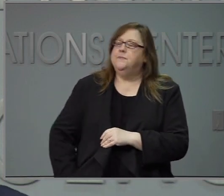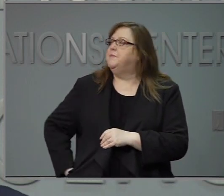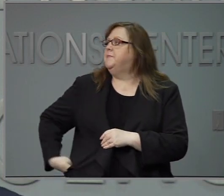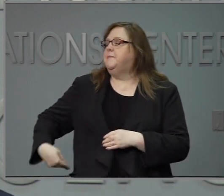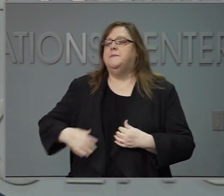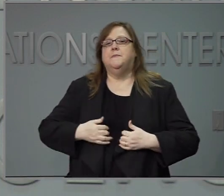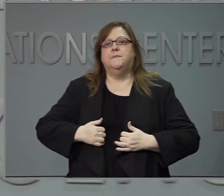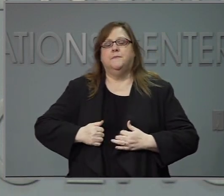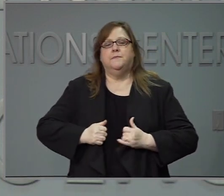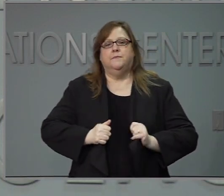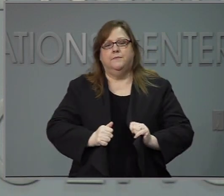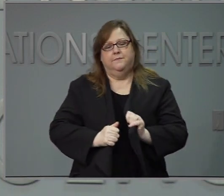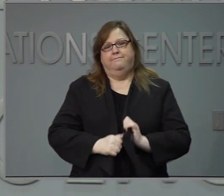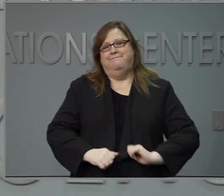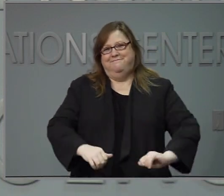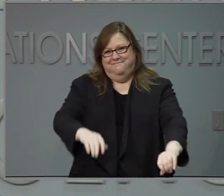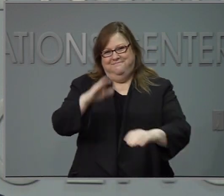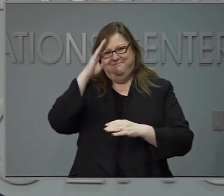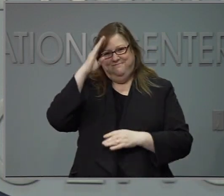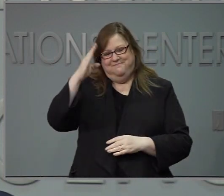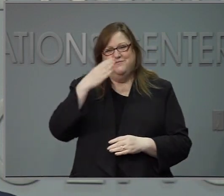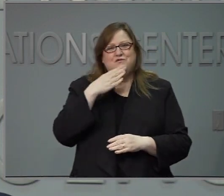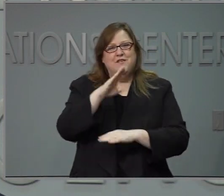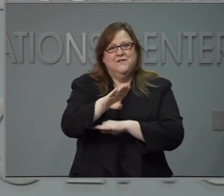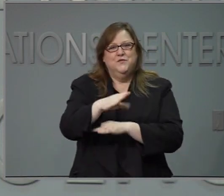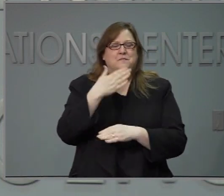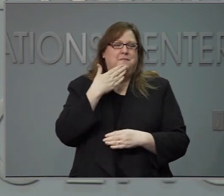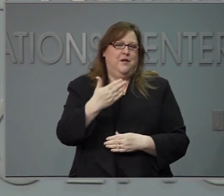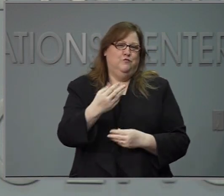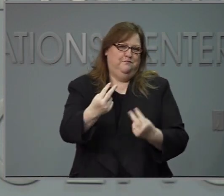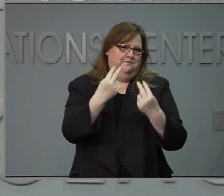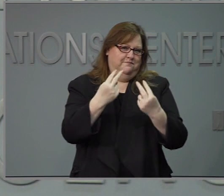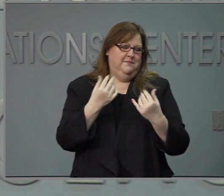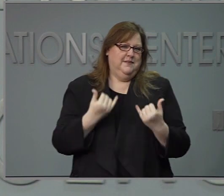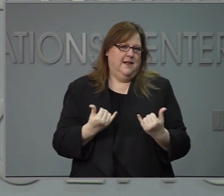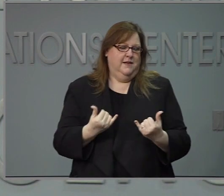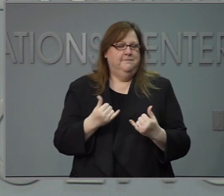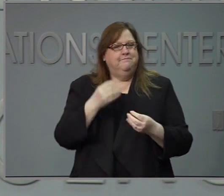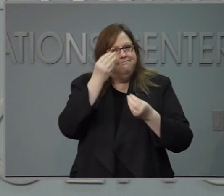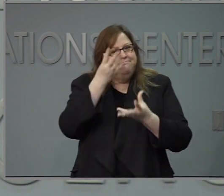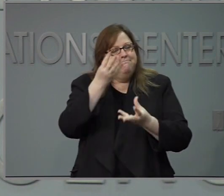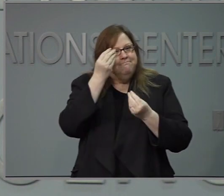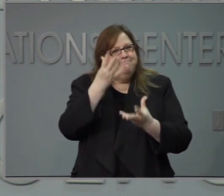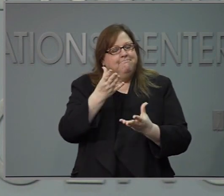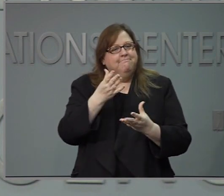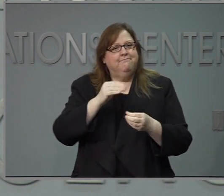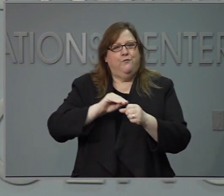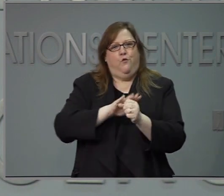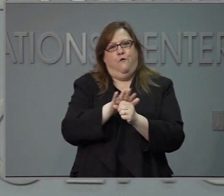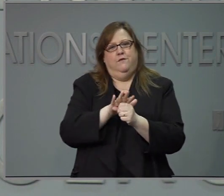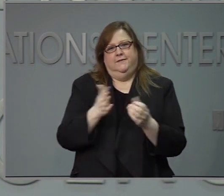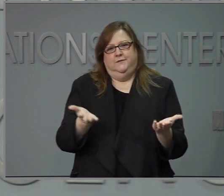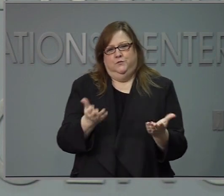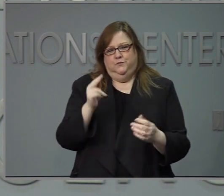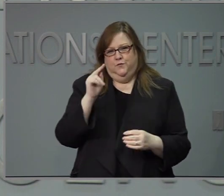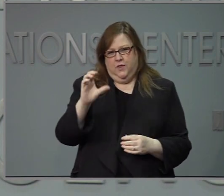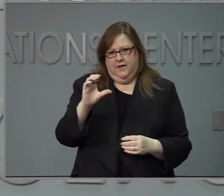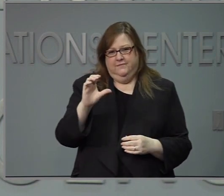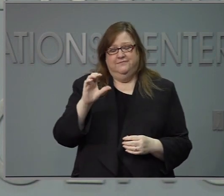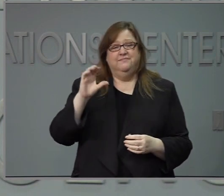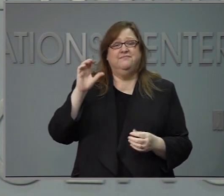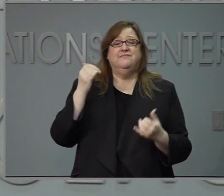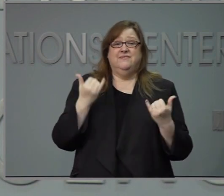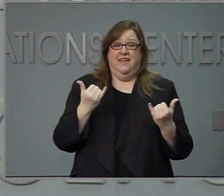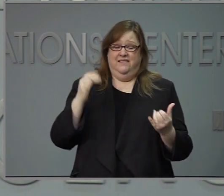Muy buenas tardes y gracias por estar con nosotros en la actualización de COVID-19 en Carolina del Norte a partir del día de hoy tenemos dos mil